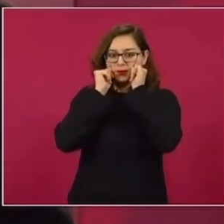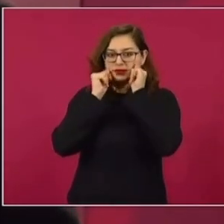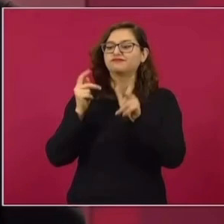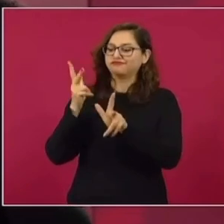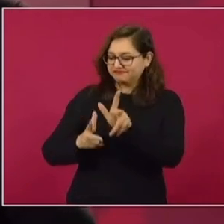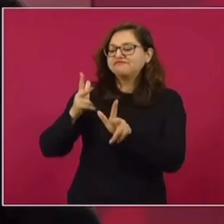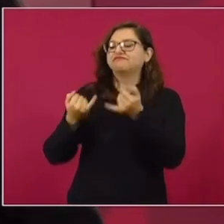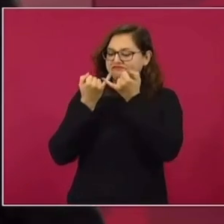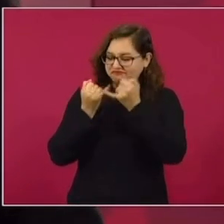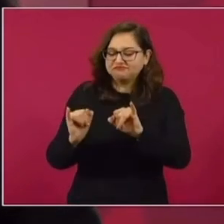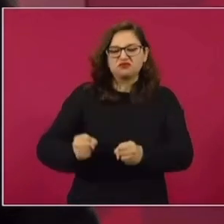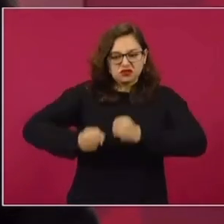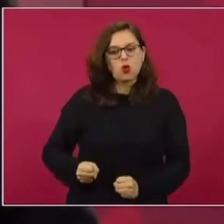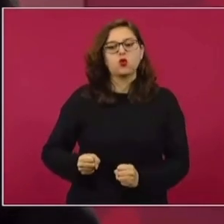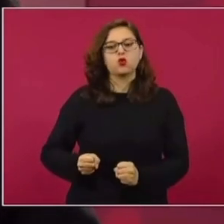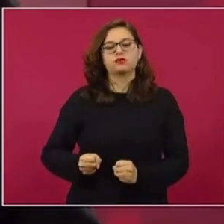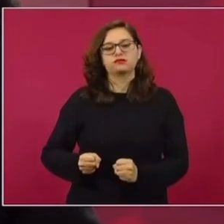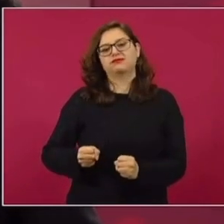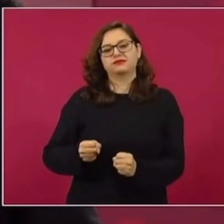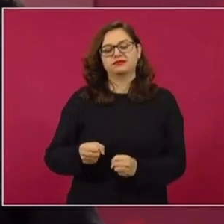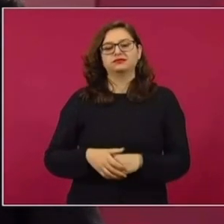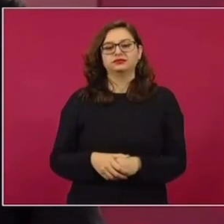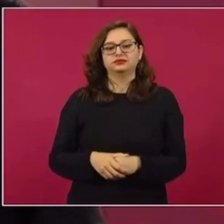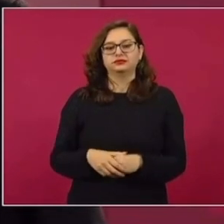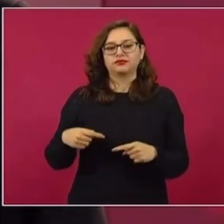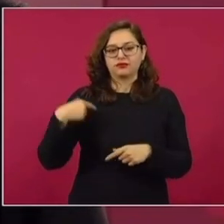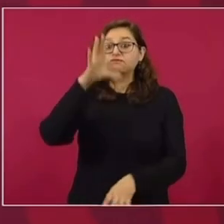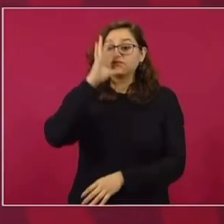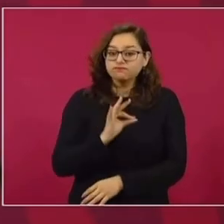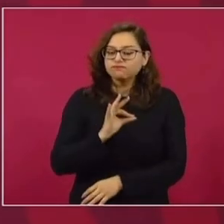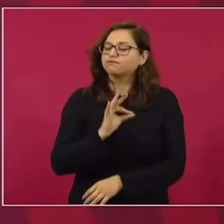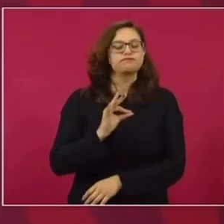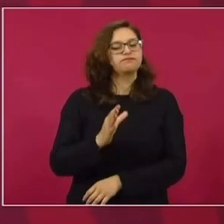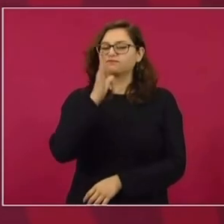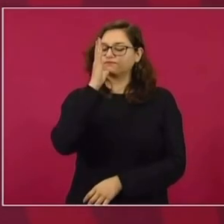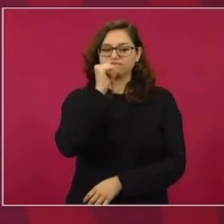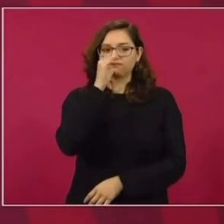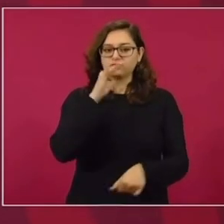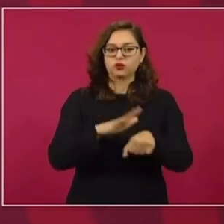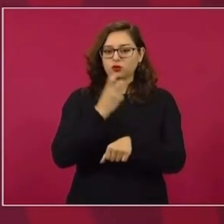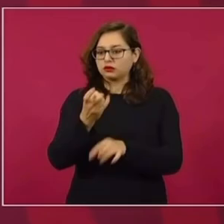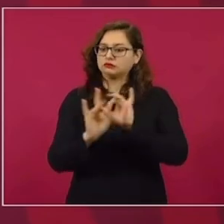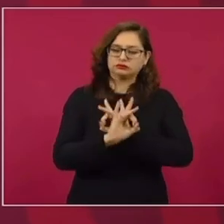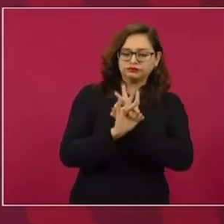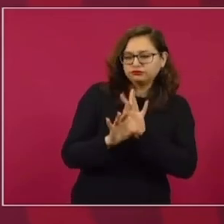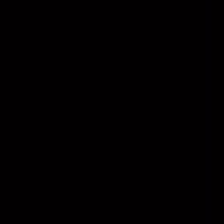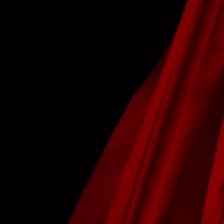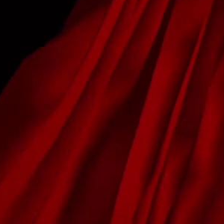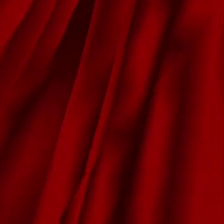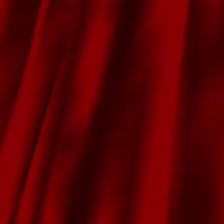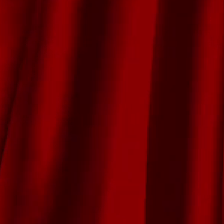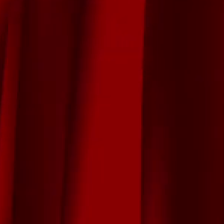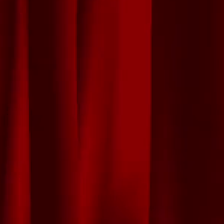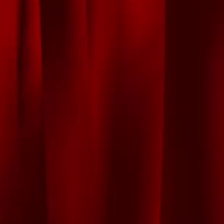Vamos a estar inaugurando el Tren Maya a finales del año próximo. Y por eso estos cambios que hacemos.